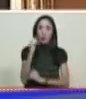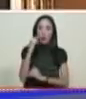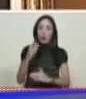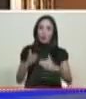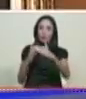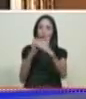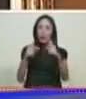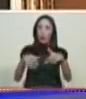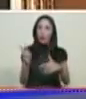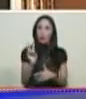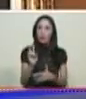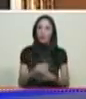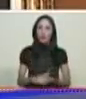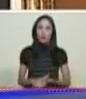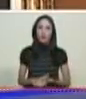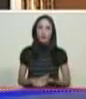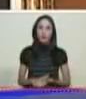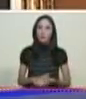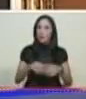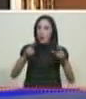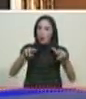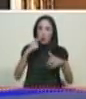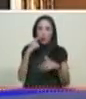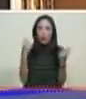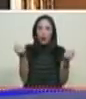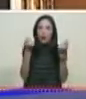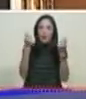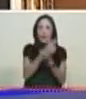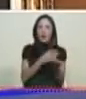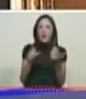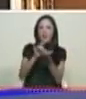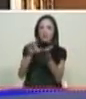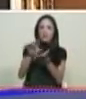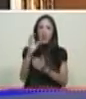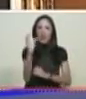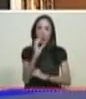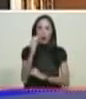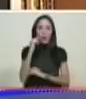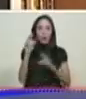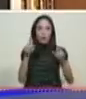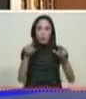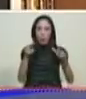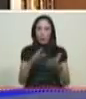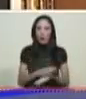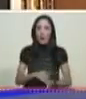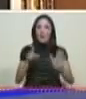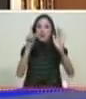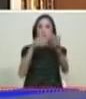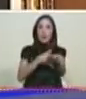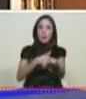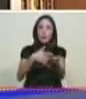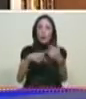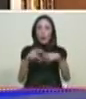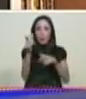venezolanos aquí nunca hemos tenido campaña tenemos 6 millones de colombianos aquí